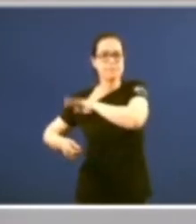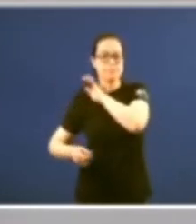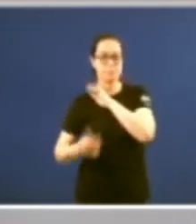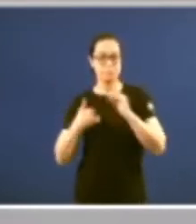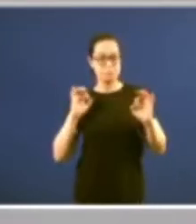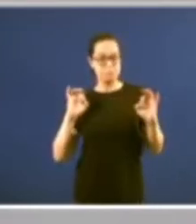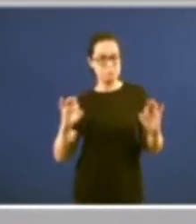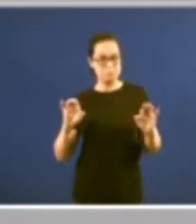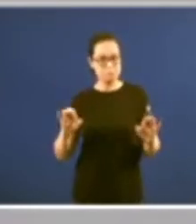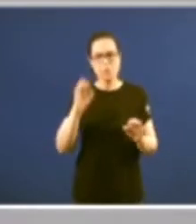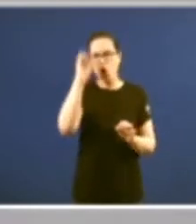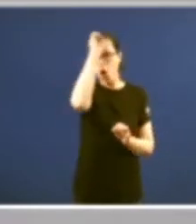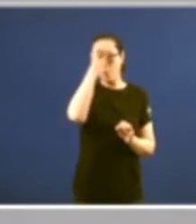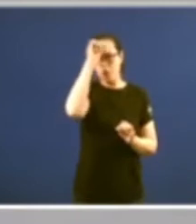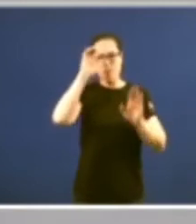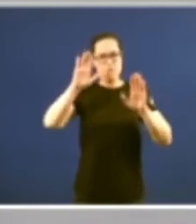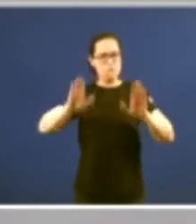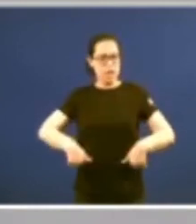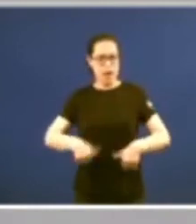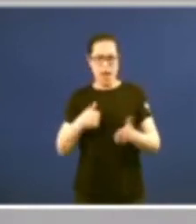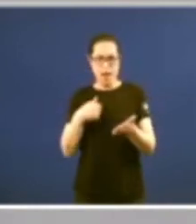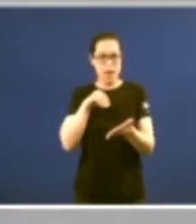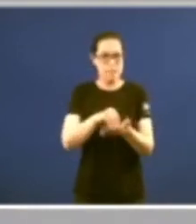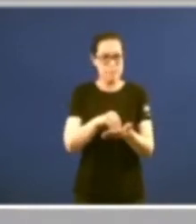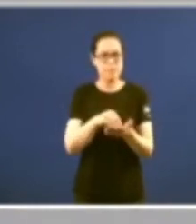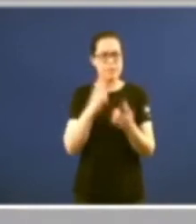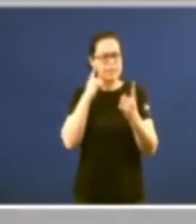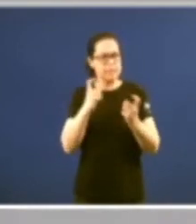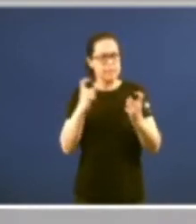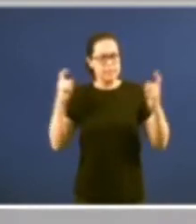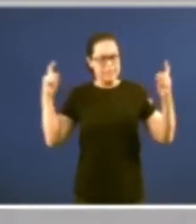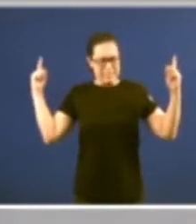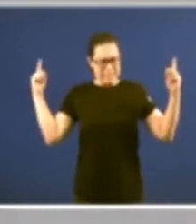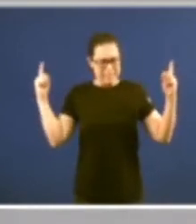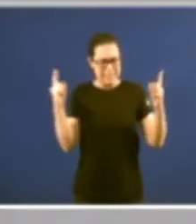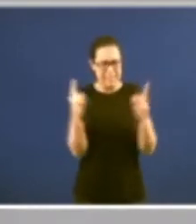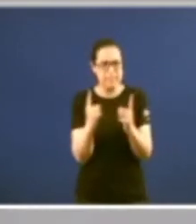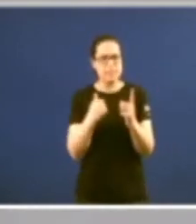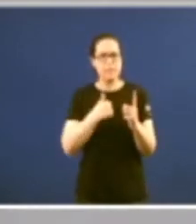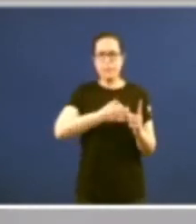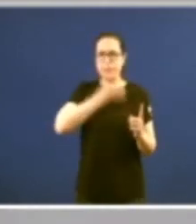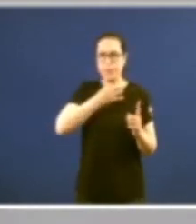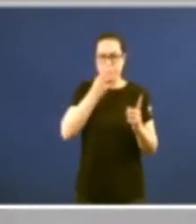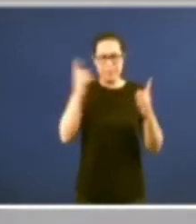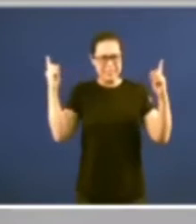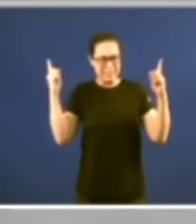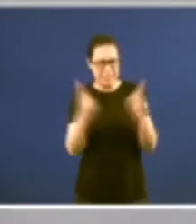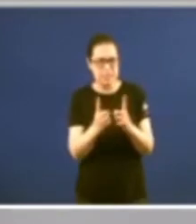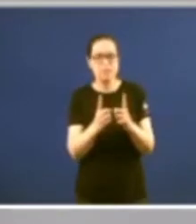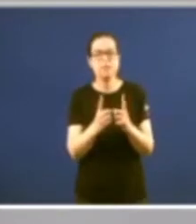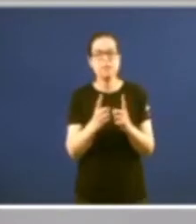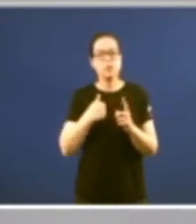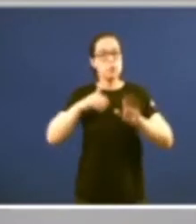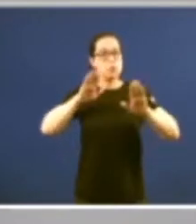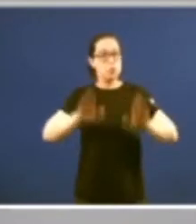mi consideración final intentando reducir al máximo ya el contenido de mi intervención quiero poner punto